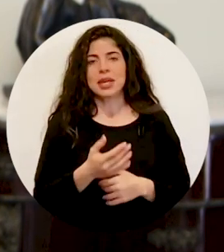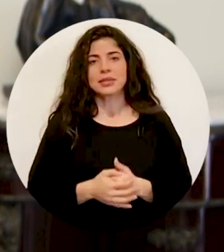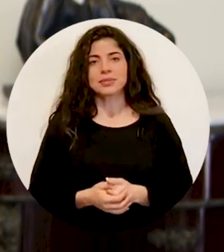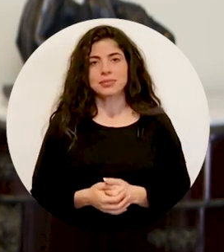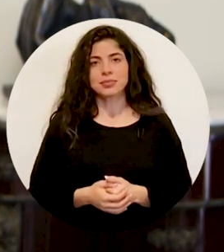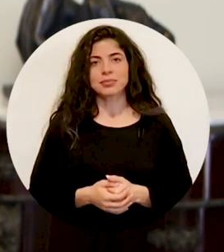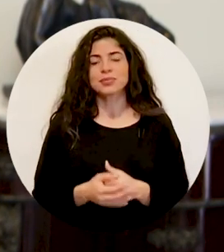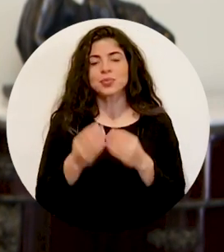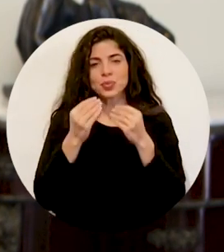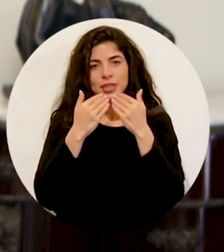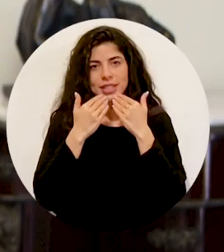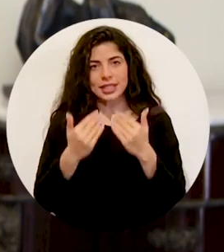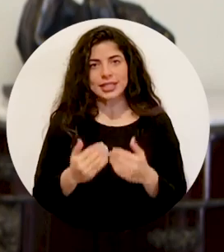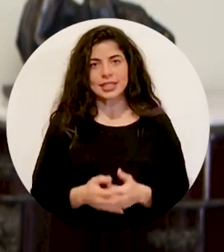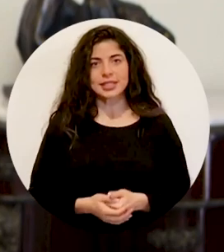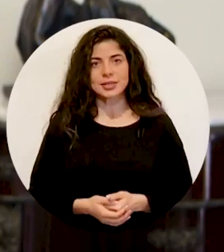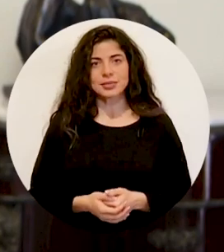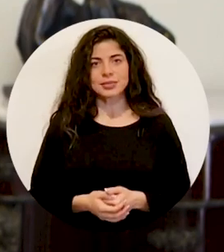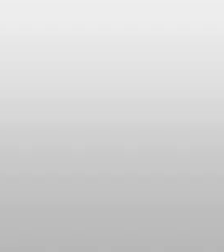Muchas gracias.